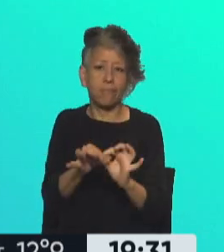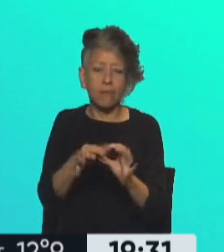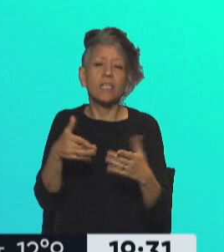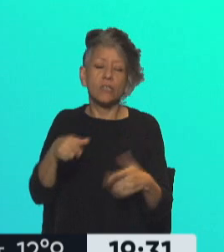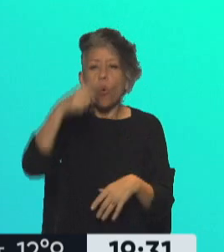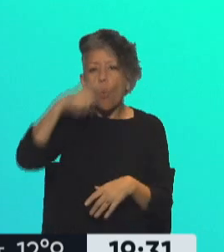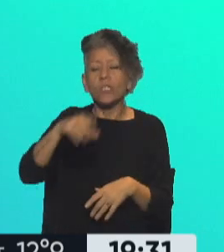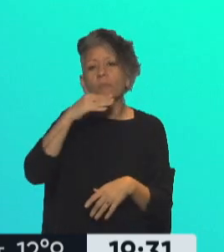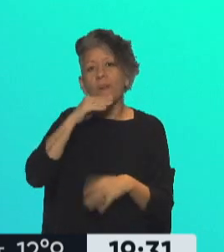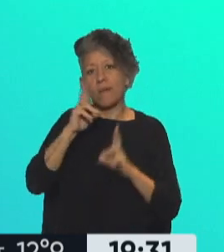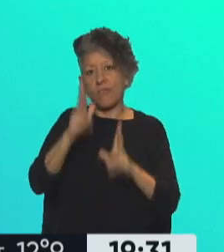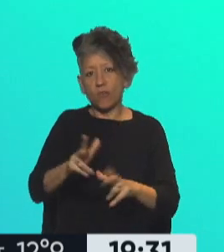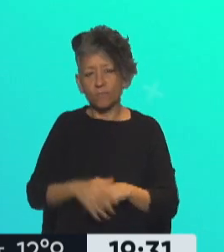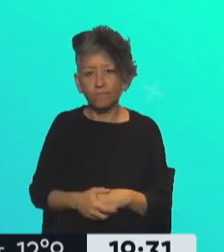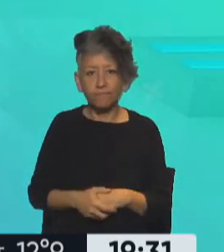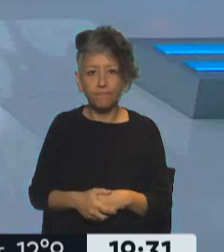Massa, esta ola de tweets.